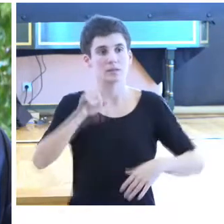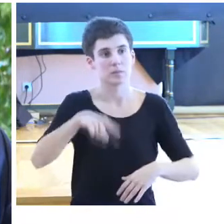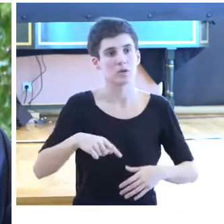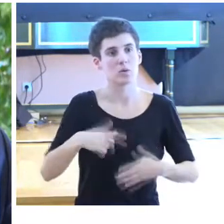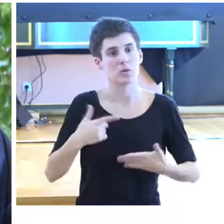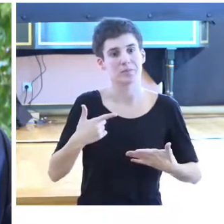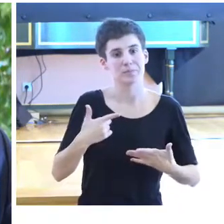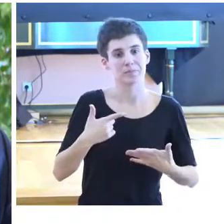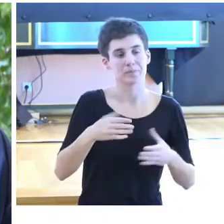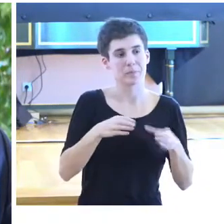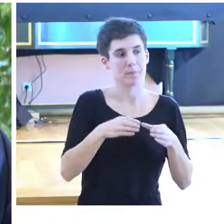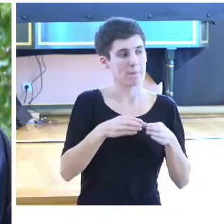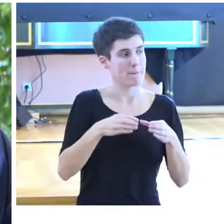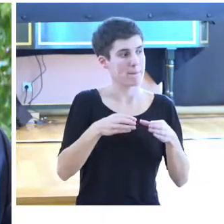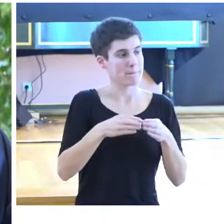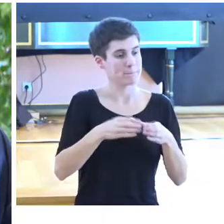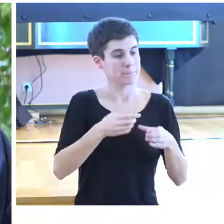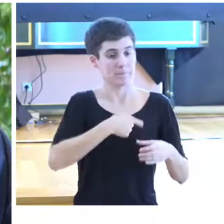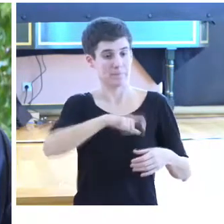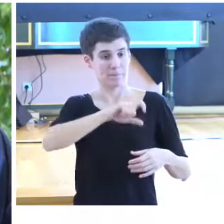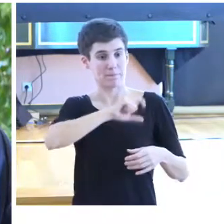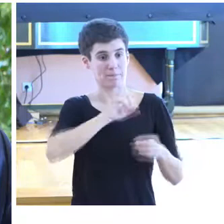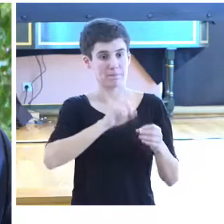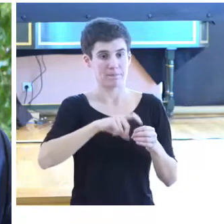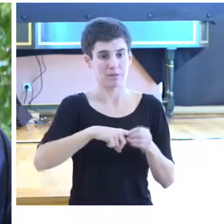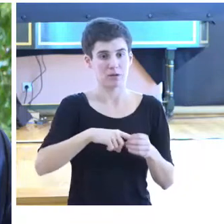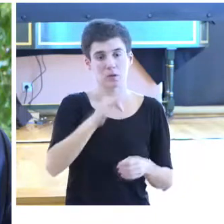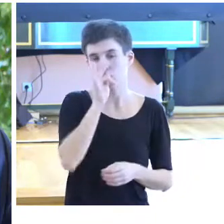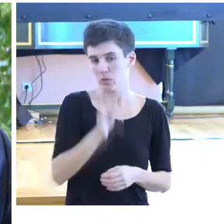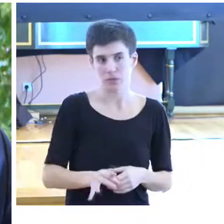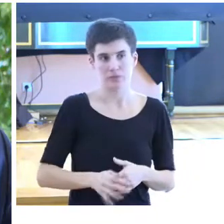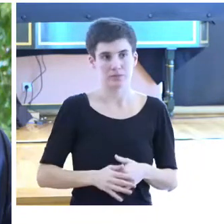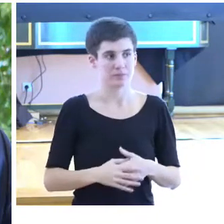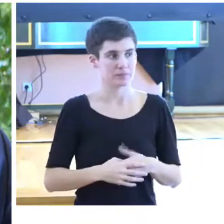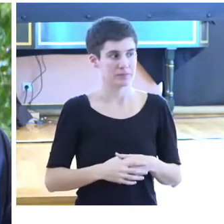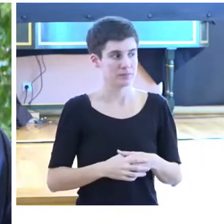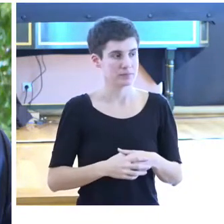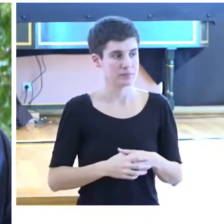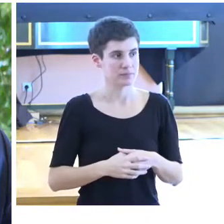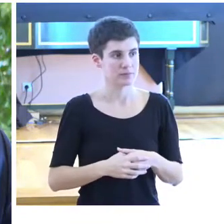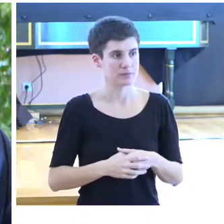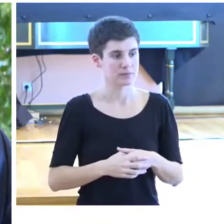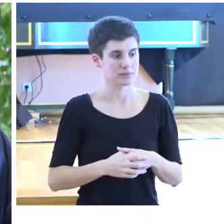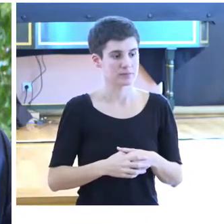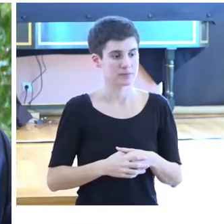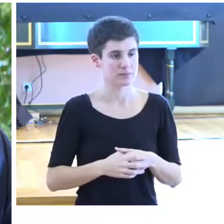los miembros de la policía local en este caso. Cabe decir que